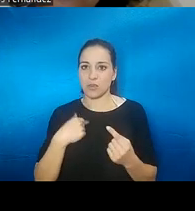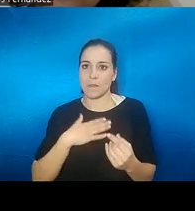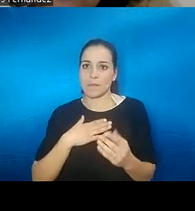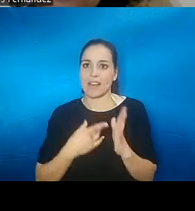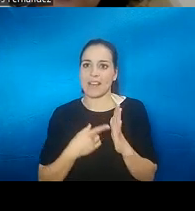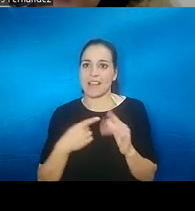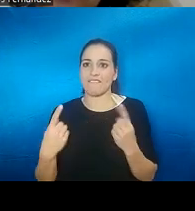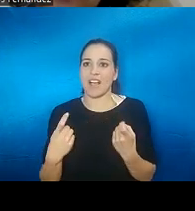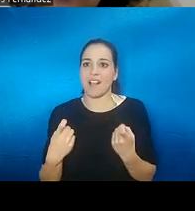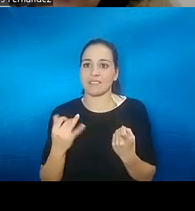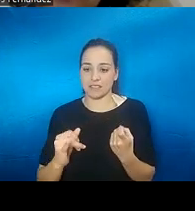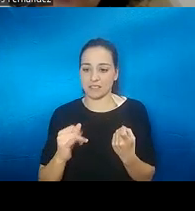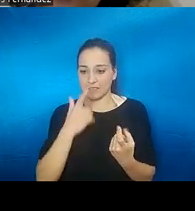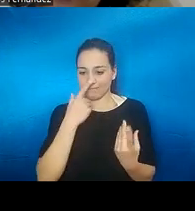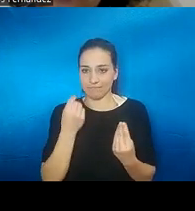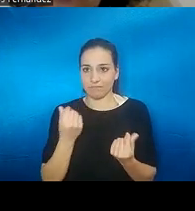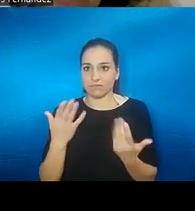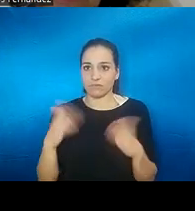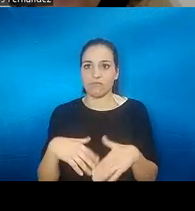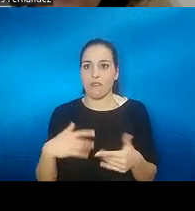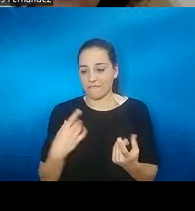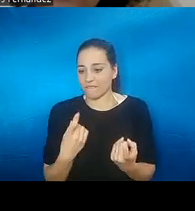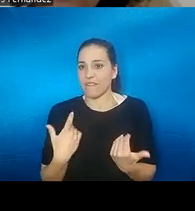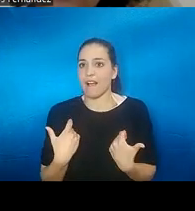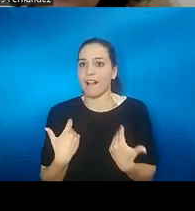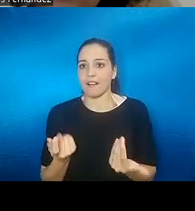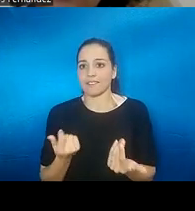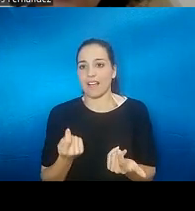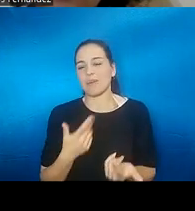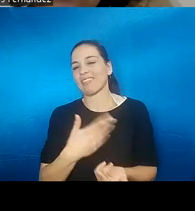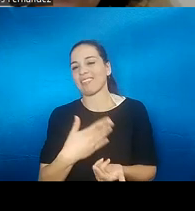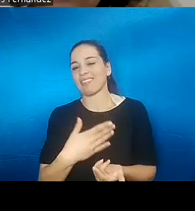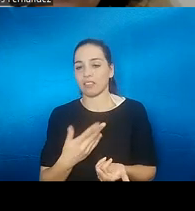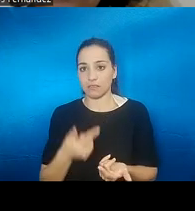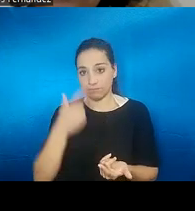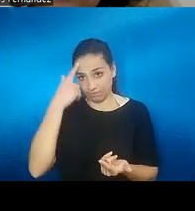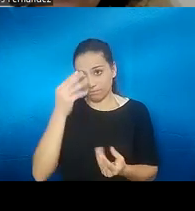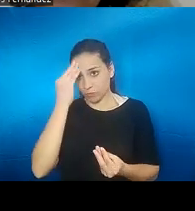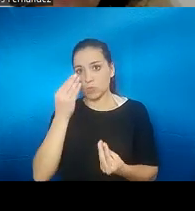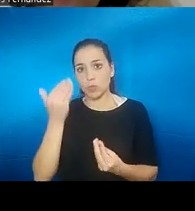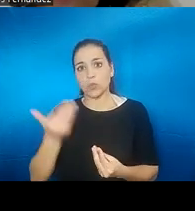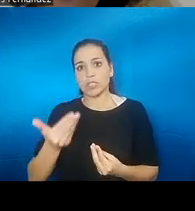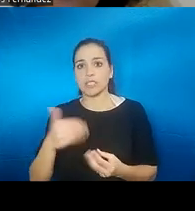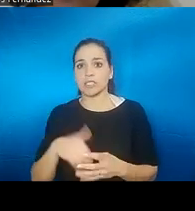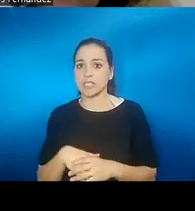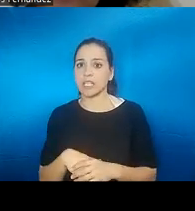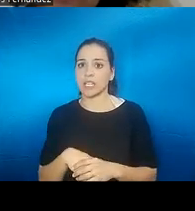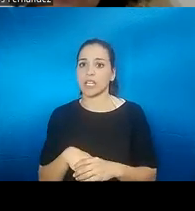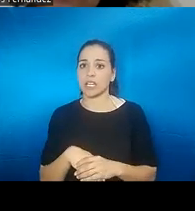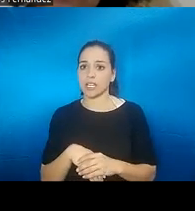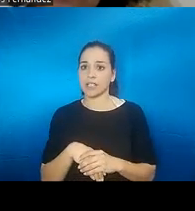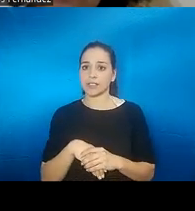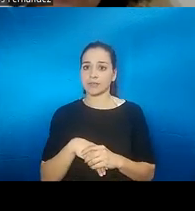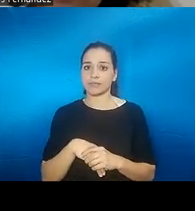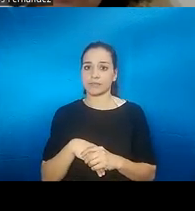que estás perdiendo un sentido o sea yo creo que es que es importante yo creo que es importante yo he